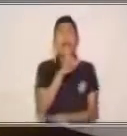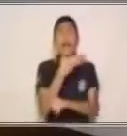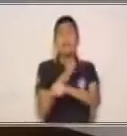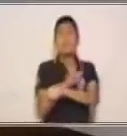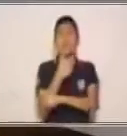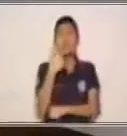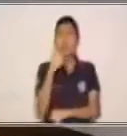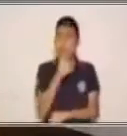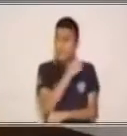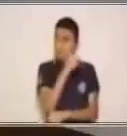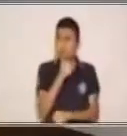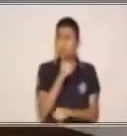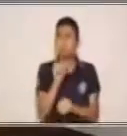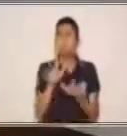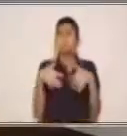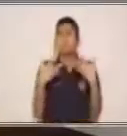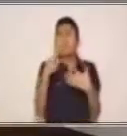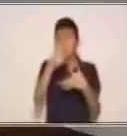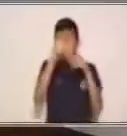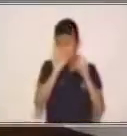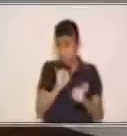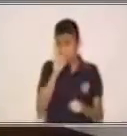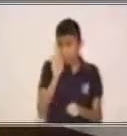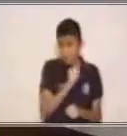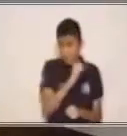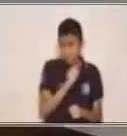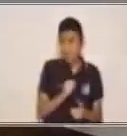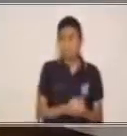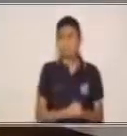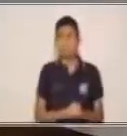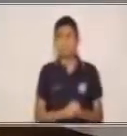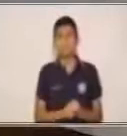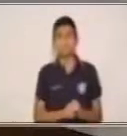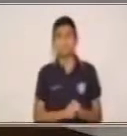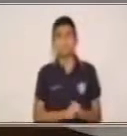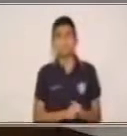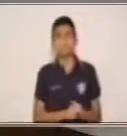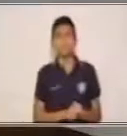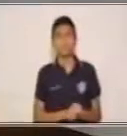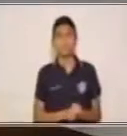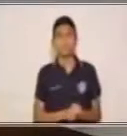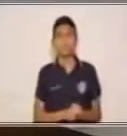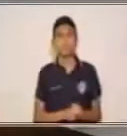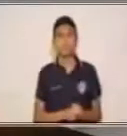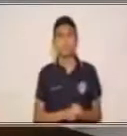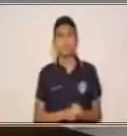para que la cantemos juntos. ¿De acuerdo? ¿Listos?